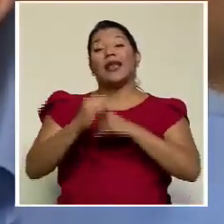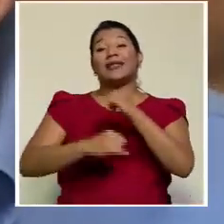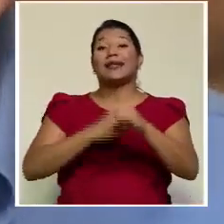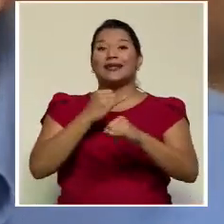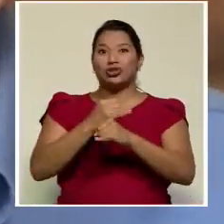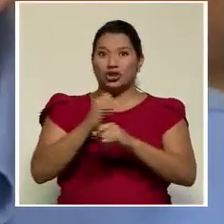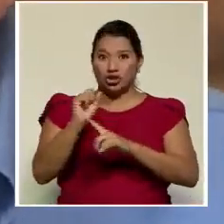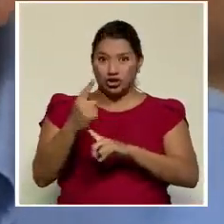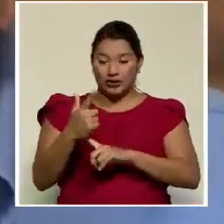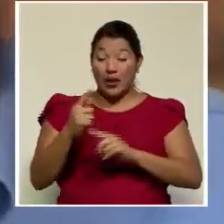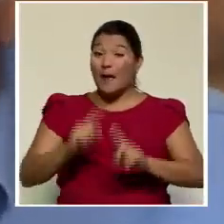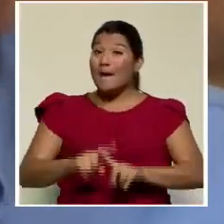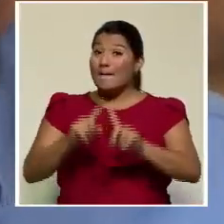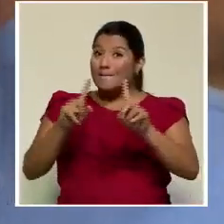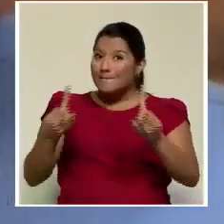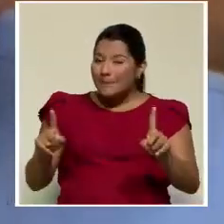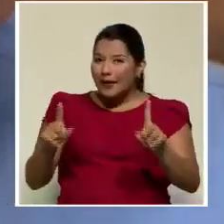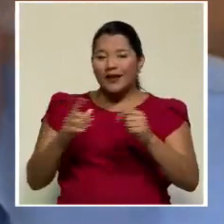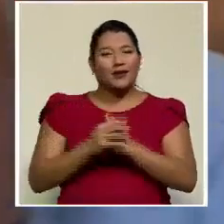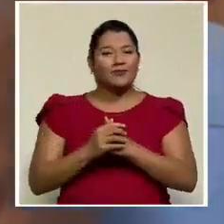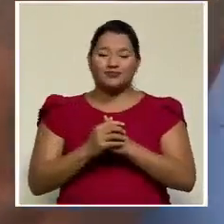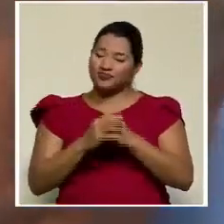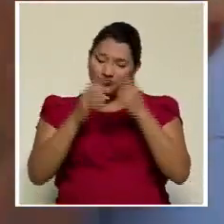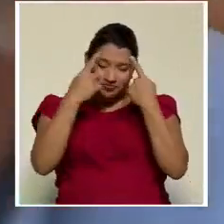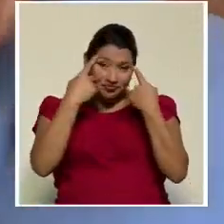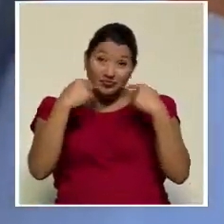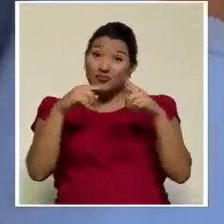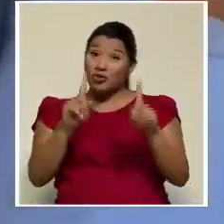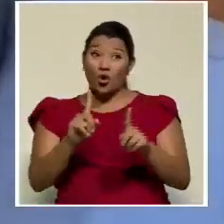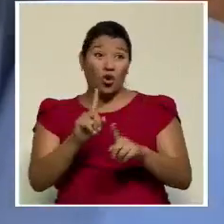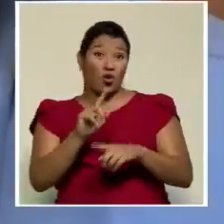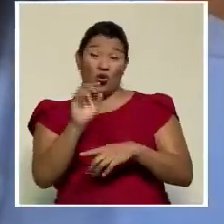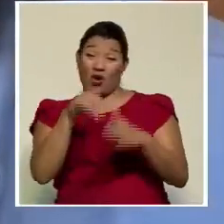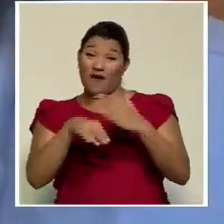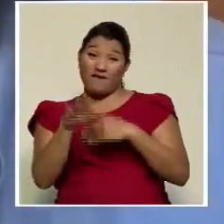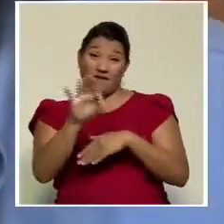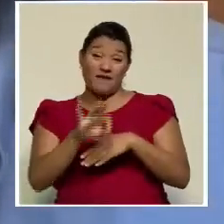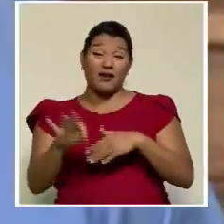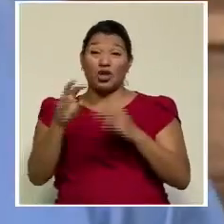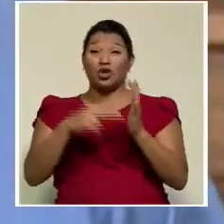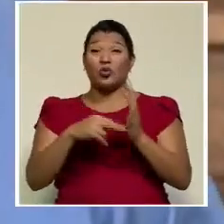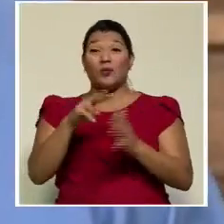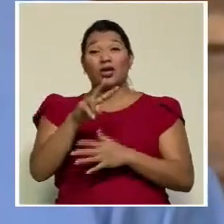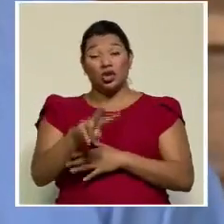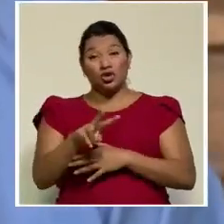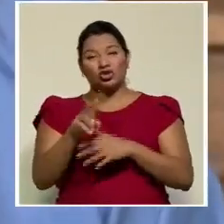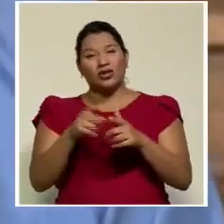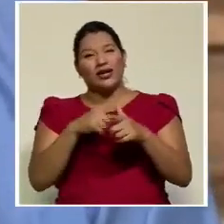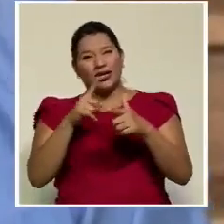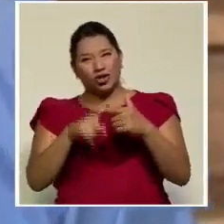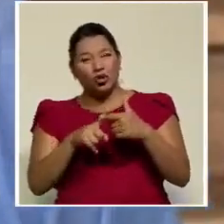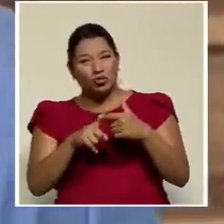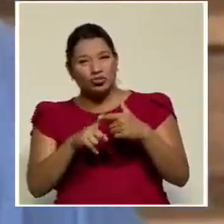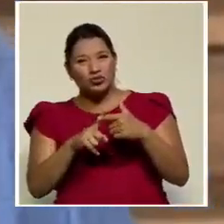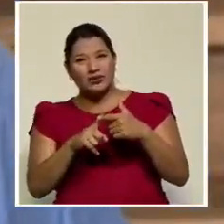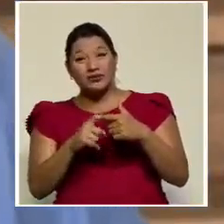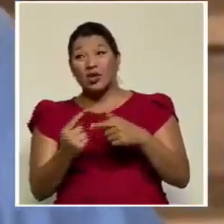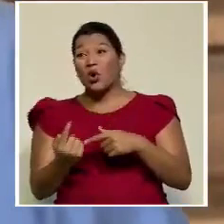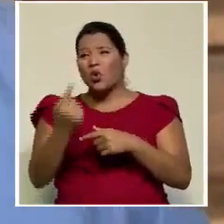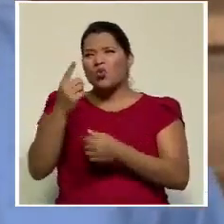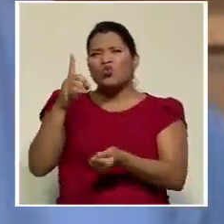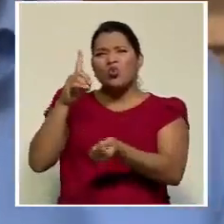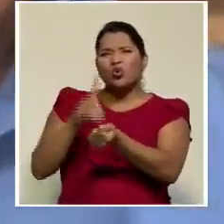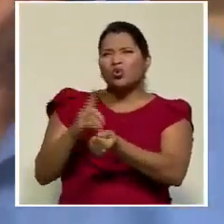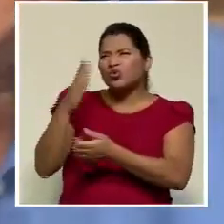Sin embargo, los astros no se le alinearon aquel febrero del 2002 y el carisma de un doctor que sabía